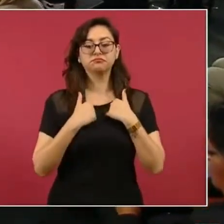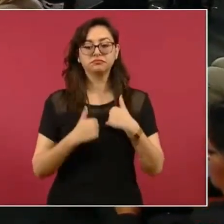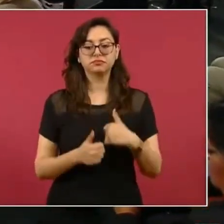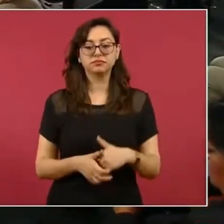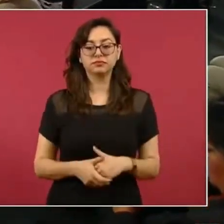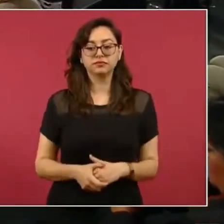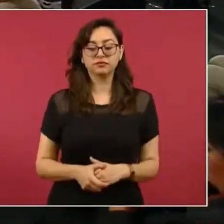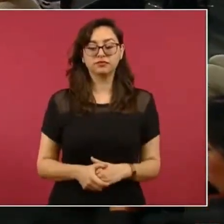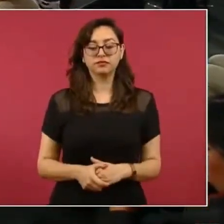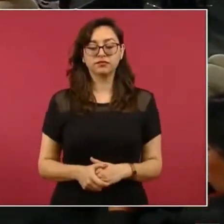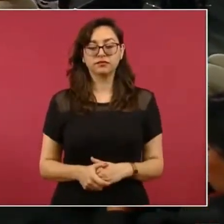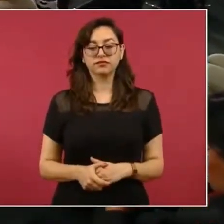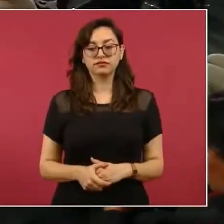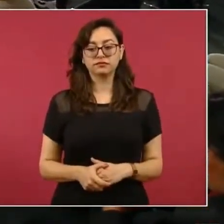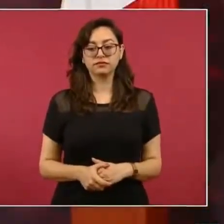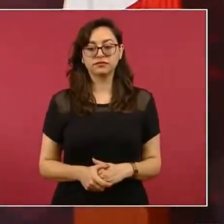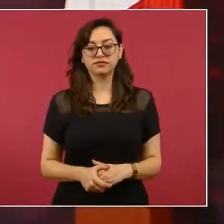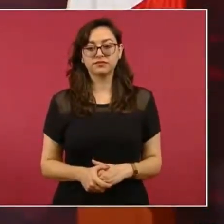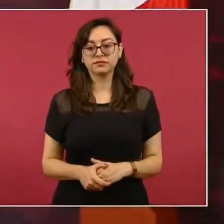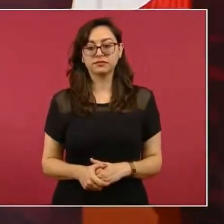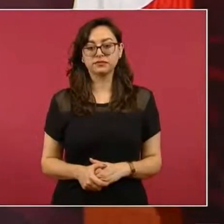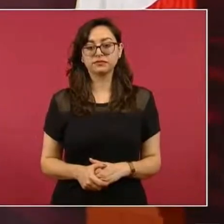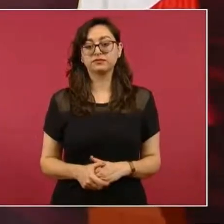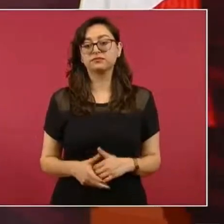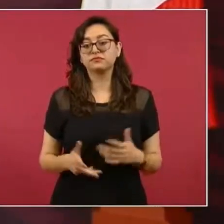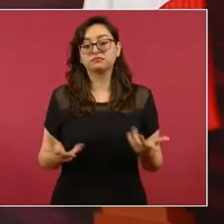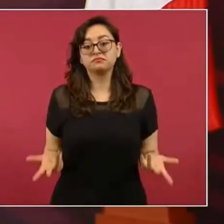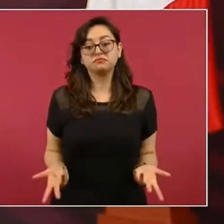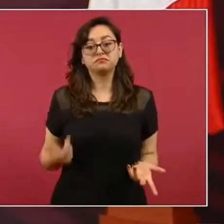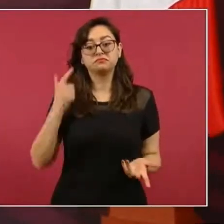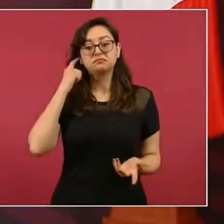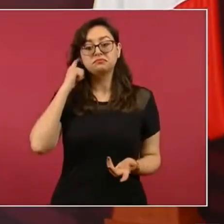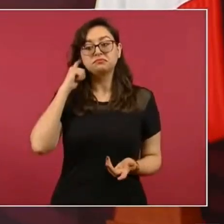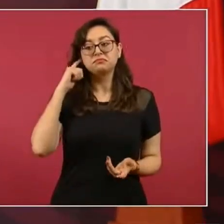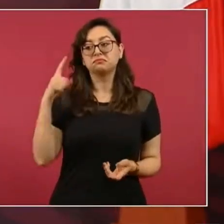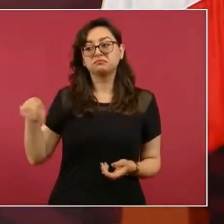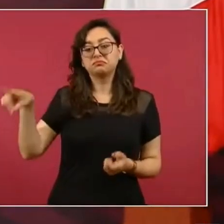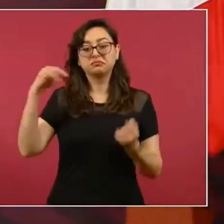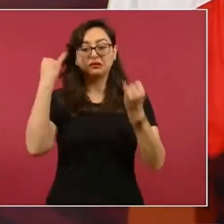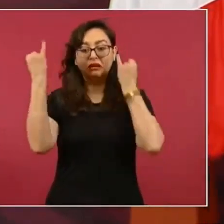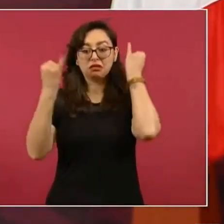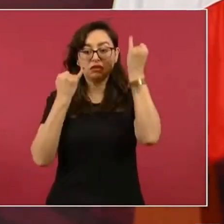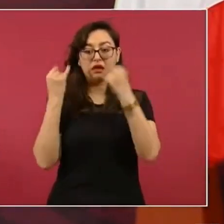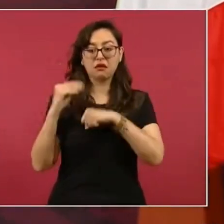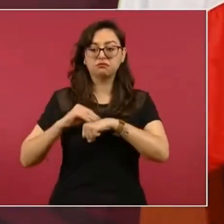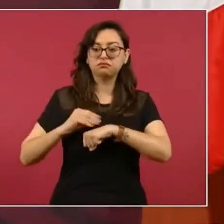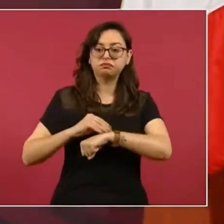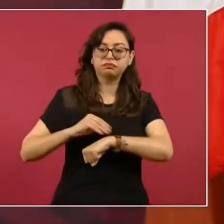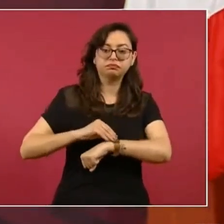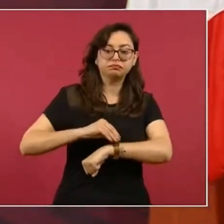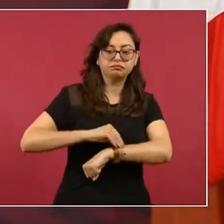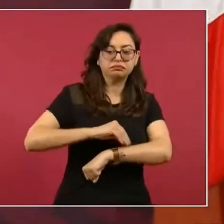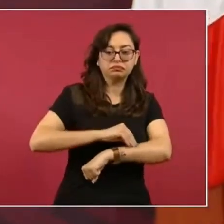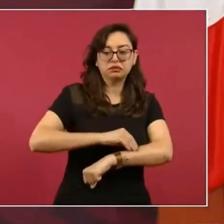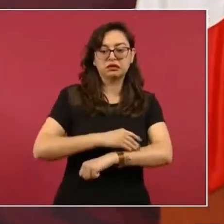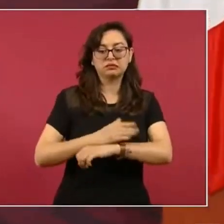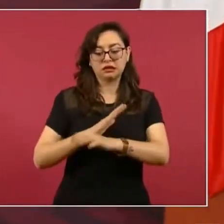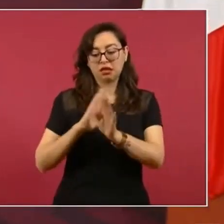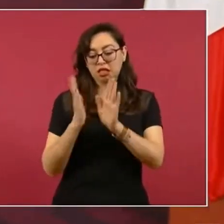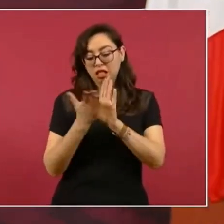El que están mal integradas las agribaciones. Todos esos